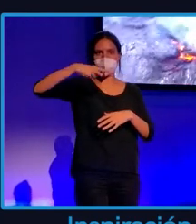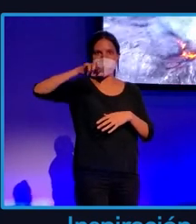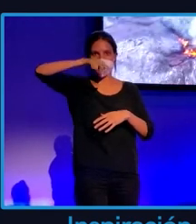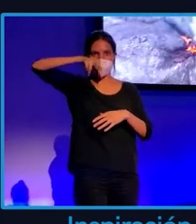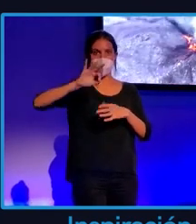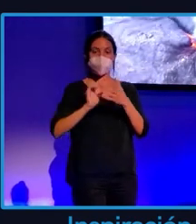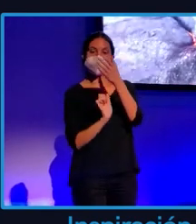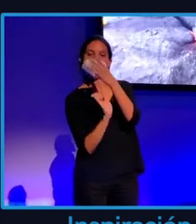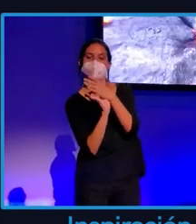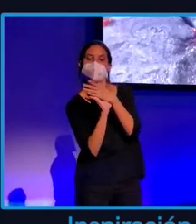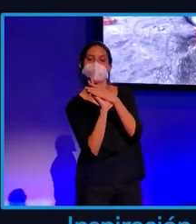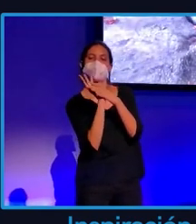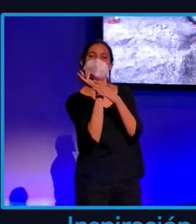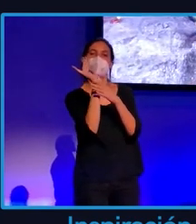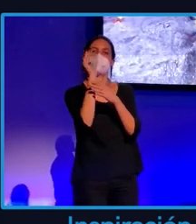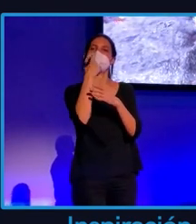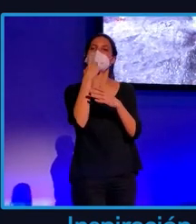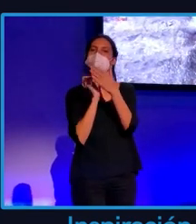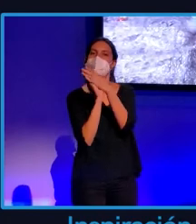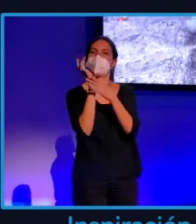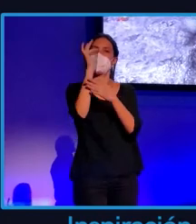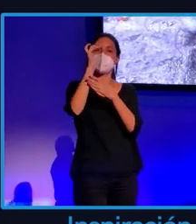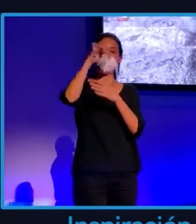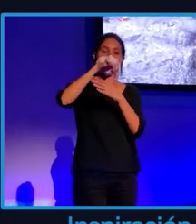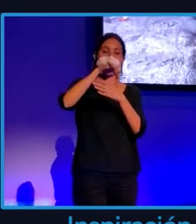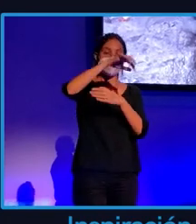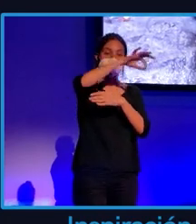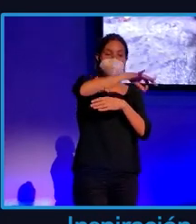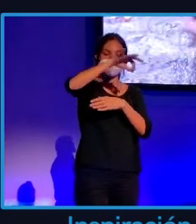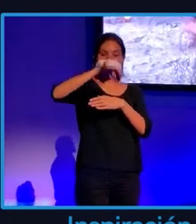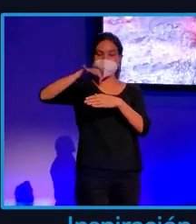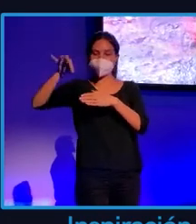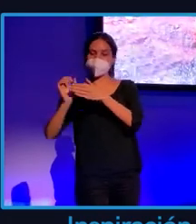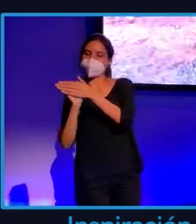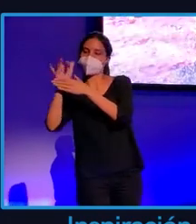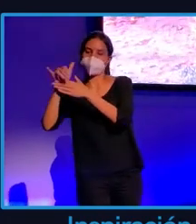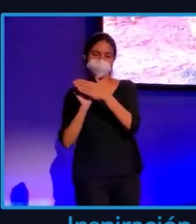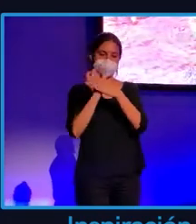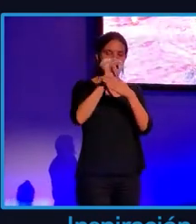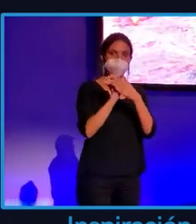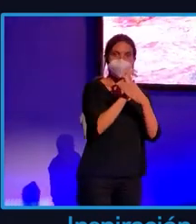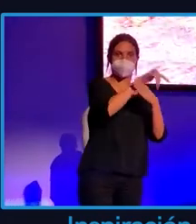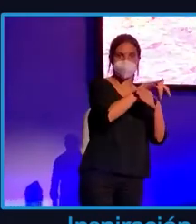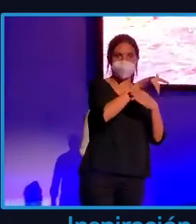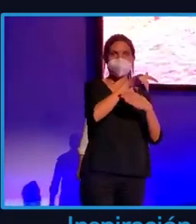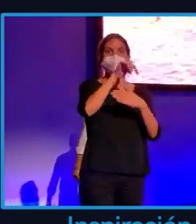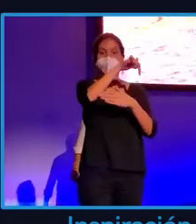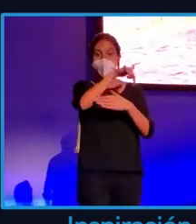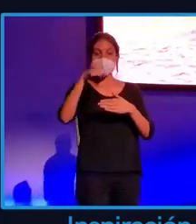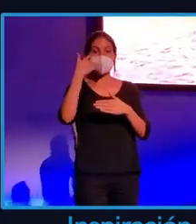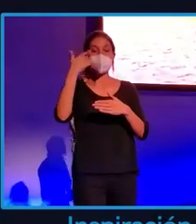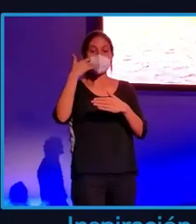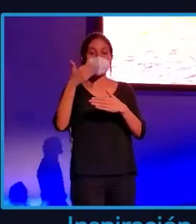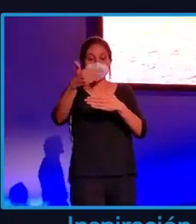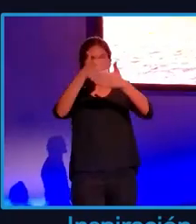superficie y que genera pequeños conos volcánicos alineados según la fisura. Dicha fisura en realidad refleja el dique que hay